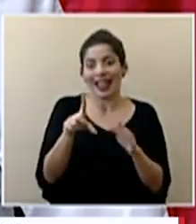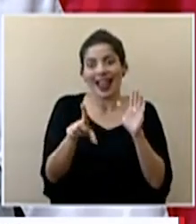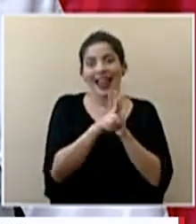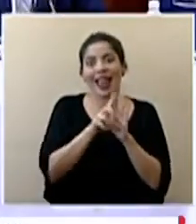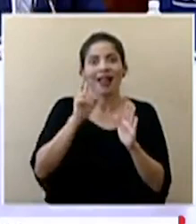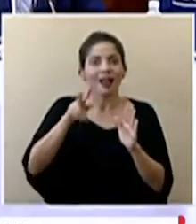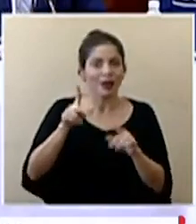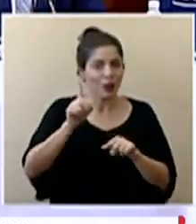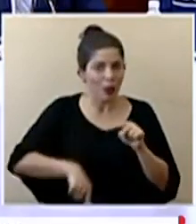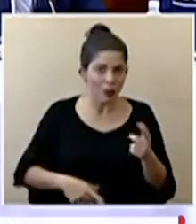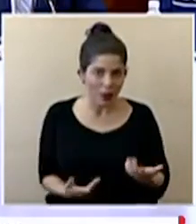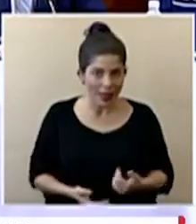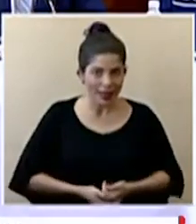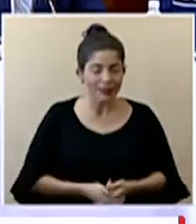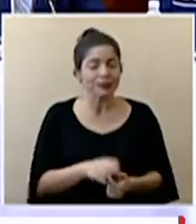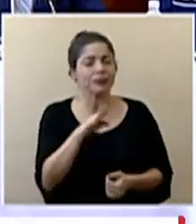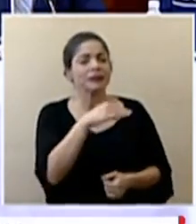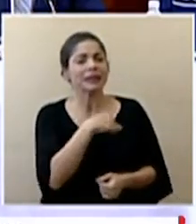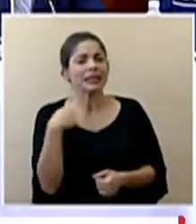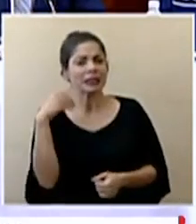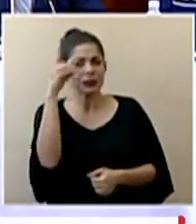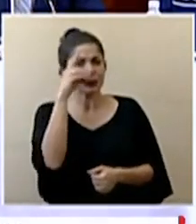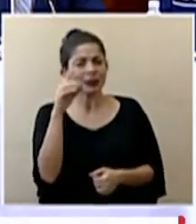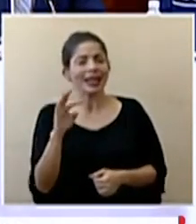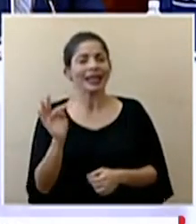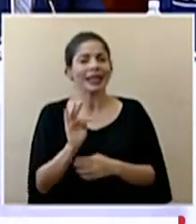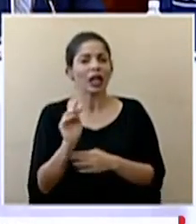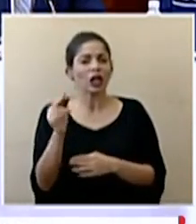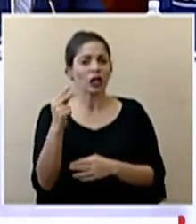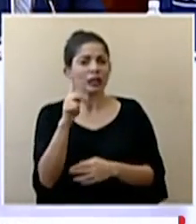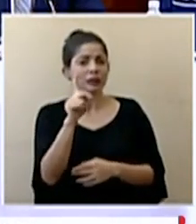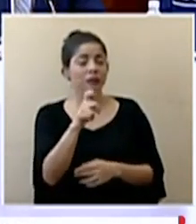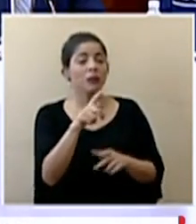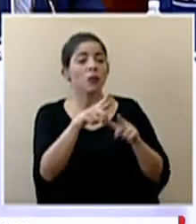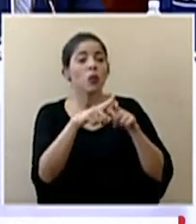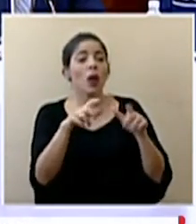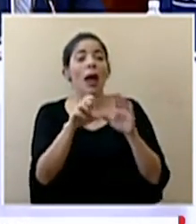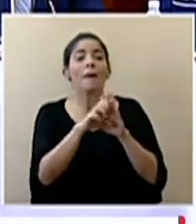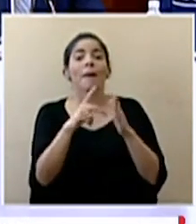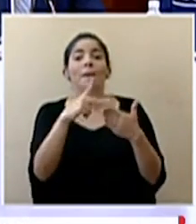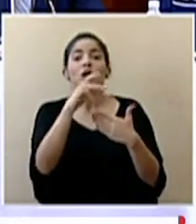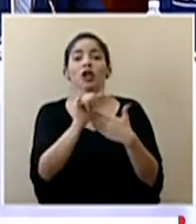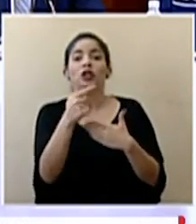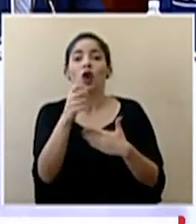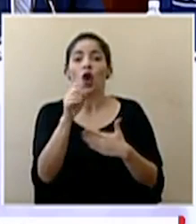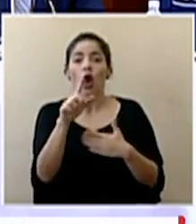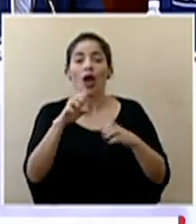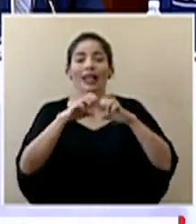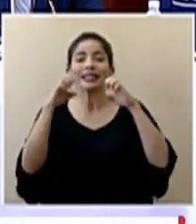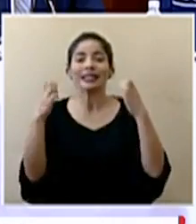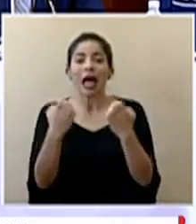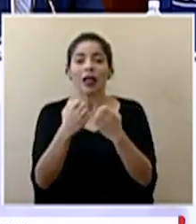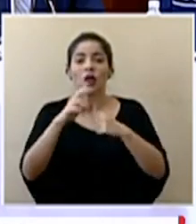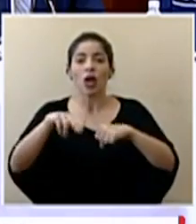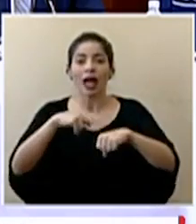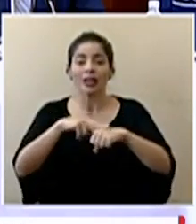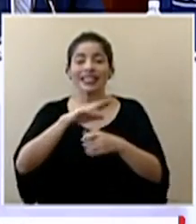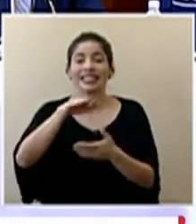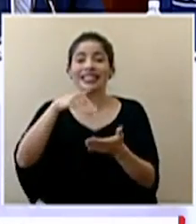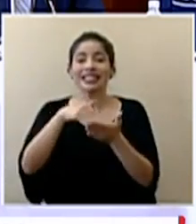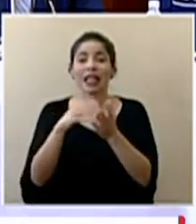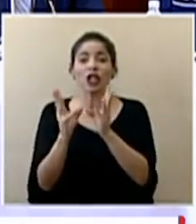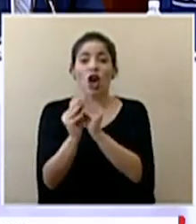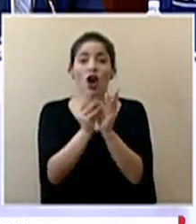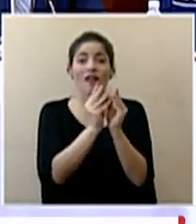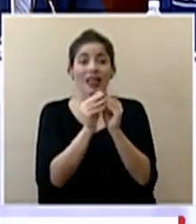ley. Ministro Salas Telenoticias Consulta lugares como el Proyecto Gol el Estadio Nacional el Centro de Convenciones se están